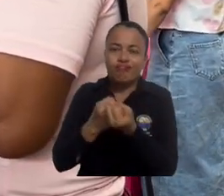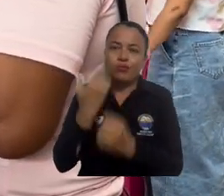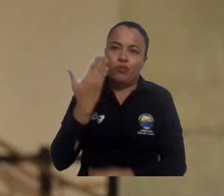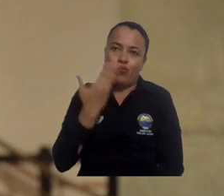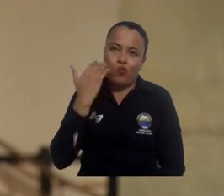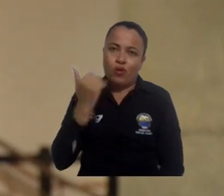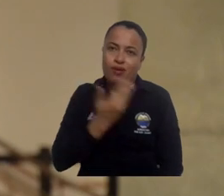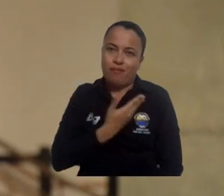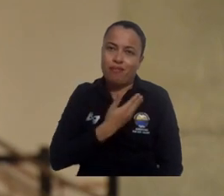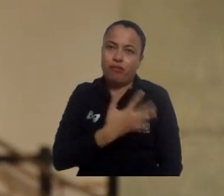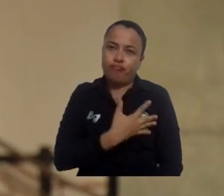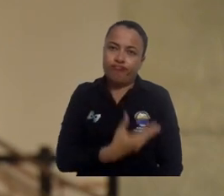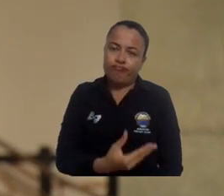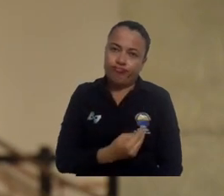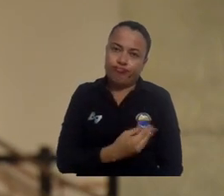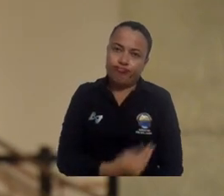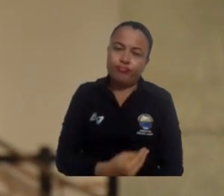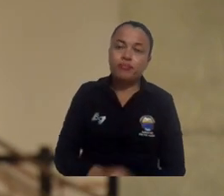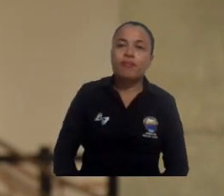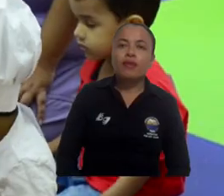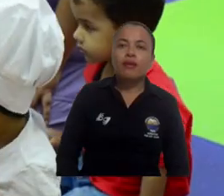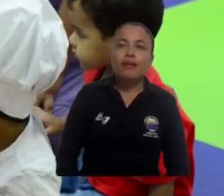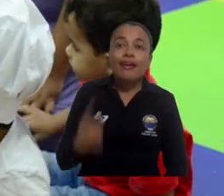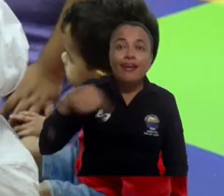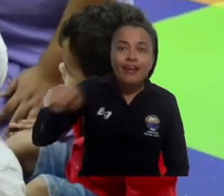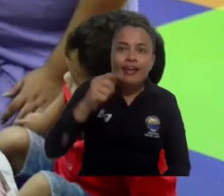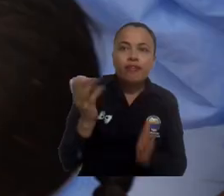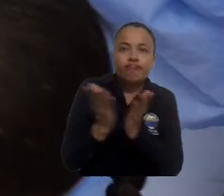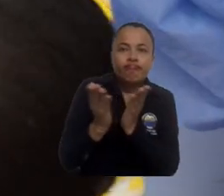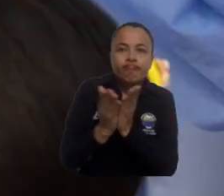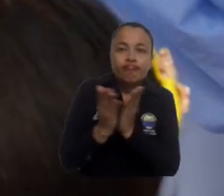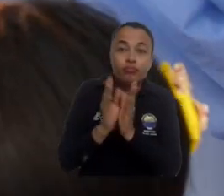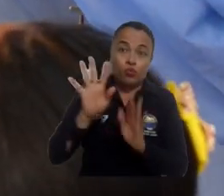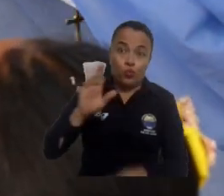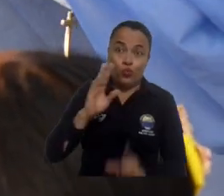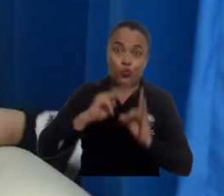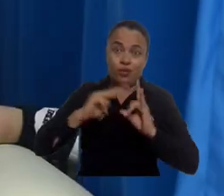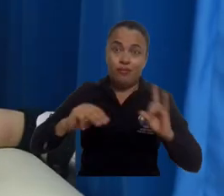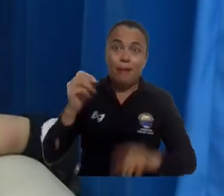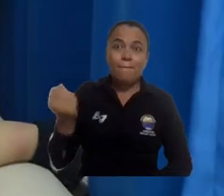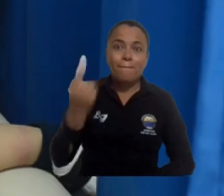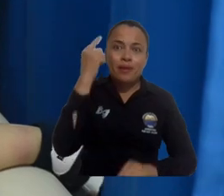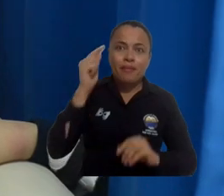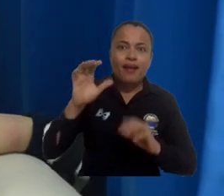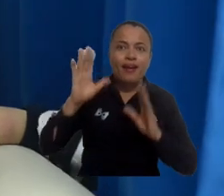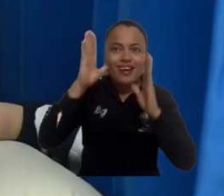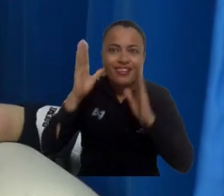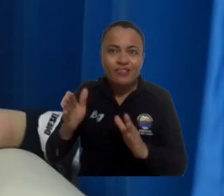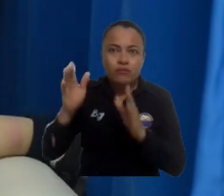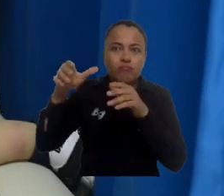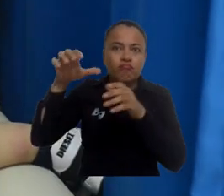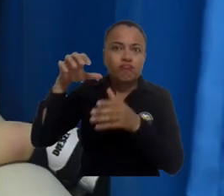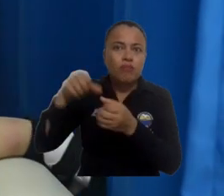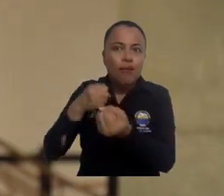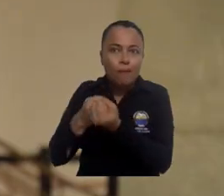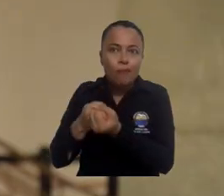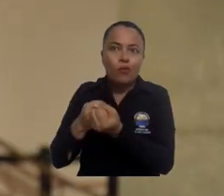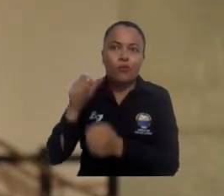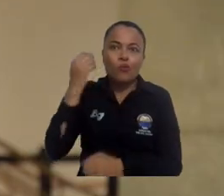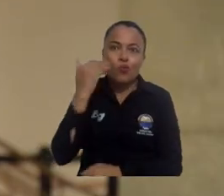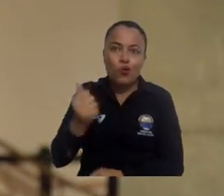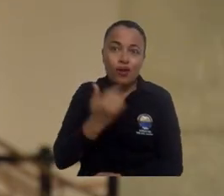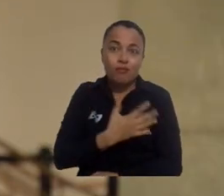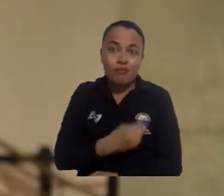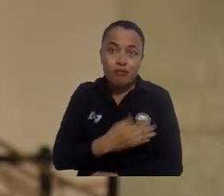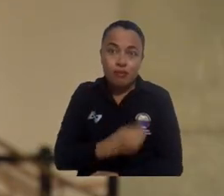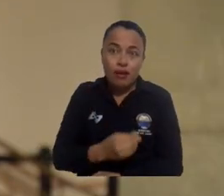Y qué más que ellas mientras estén educándose. La Universidad del Magdalena, que es la primera universidad que ha implementado esto, es un